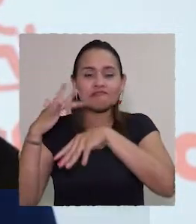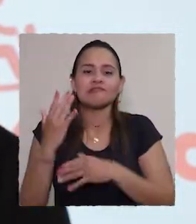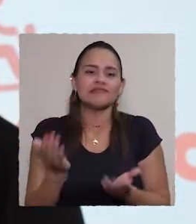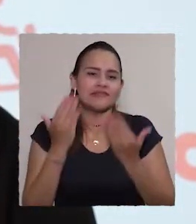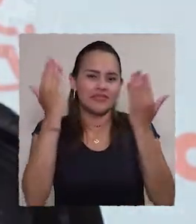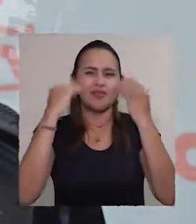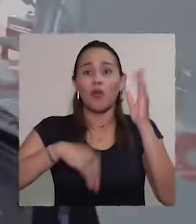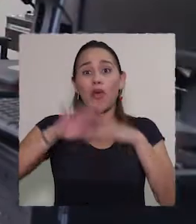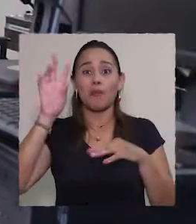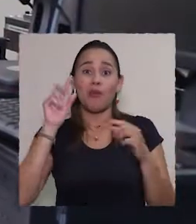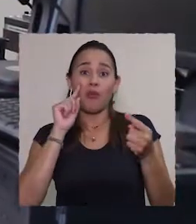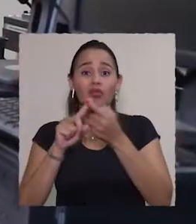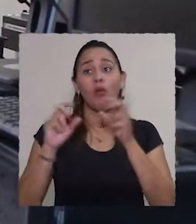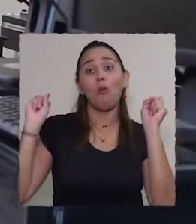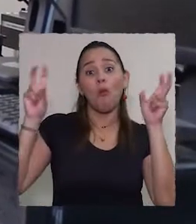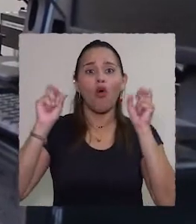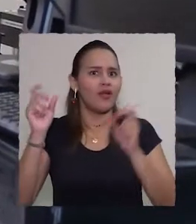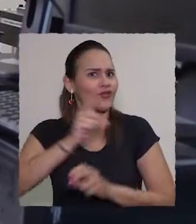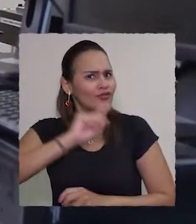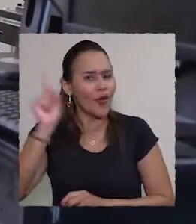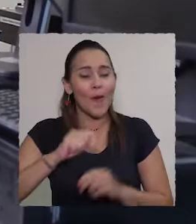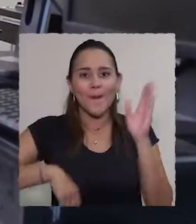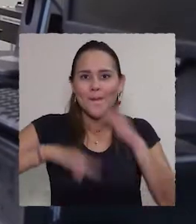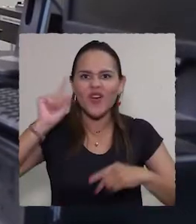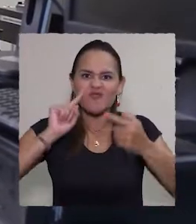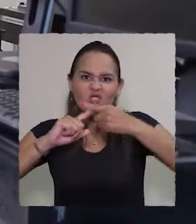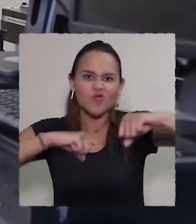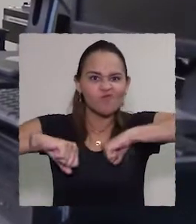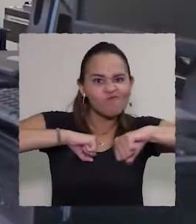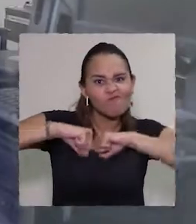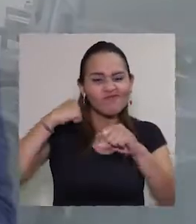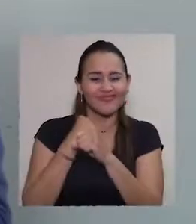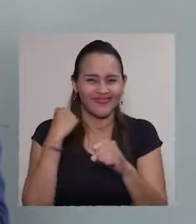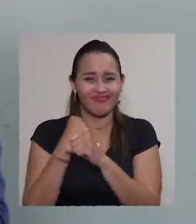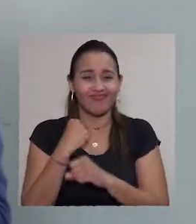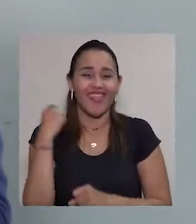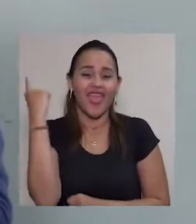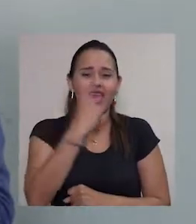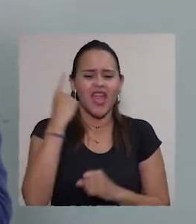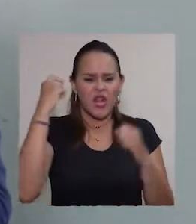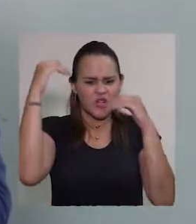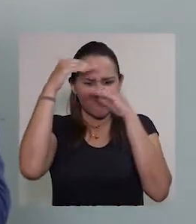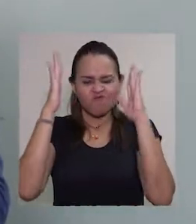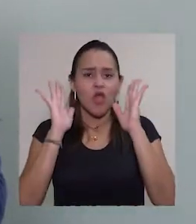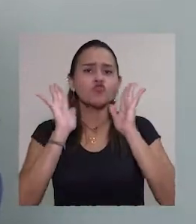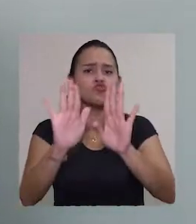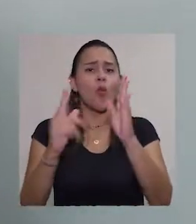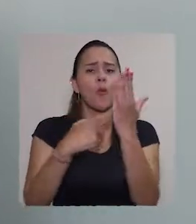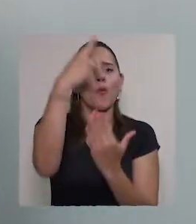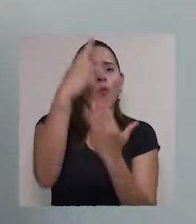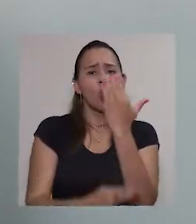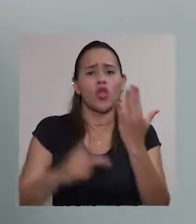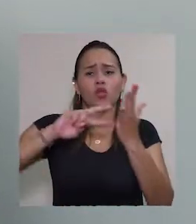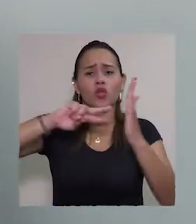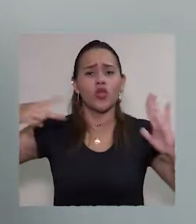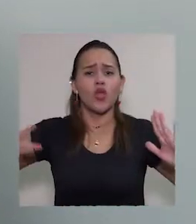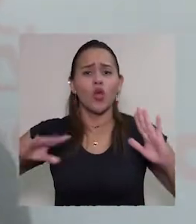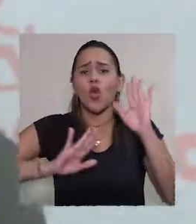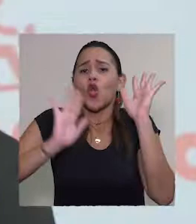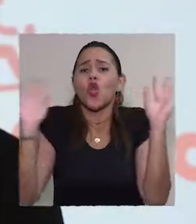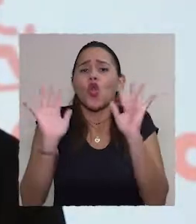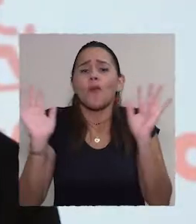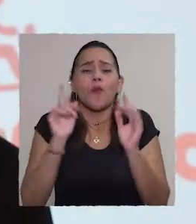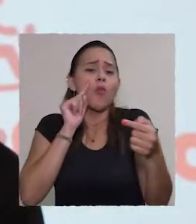el deber ser, y es obviamente una acción muy positiva. Quitar el paradigma de que los proyectos tecnológicos solamente deben venir de los